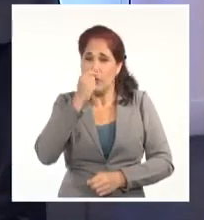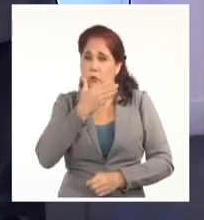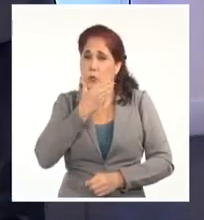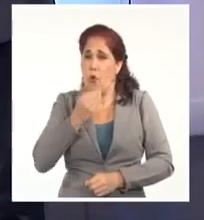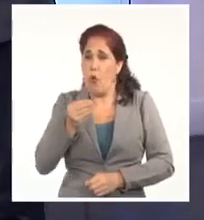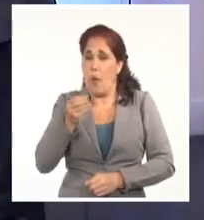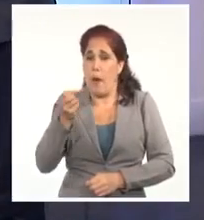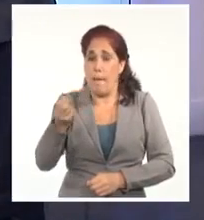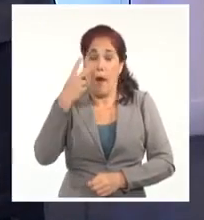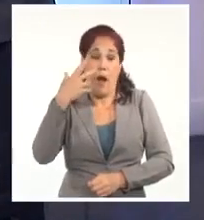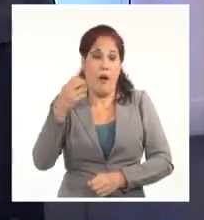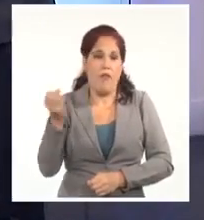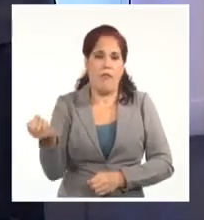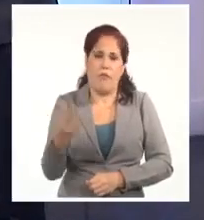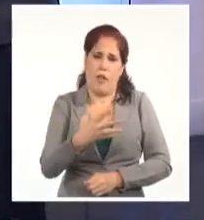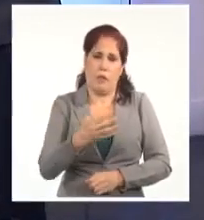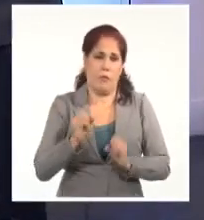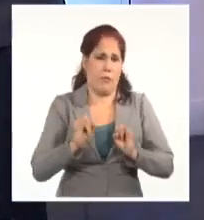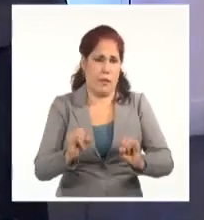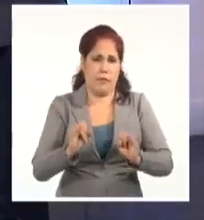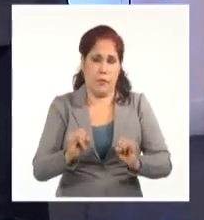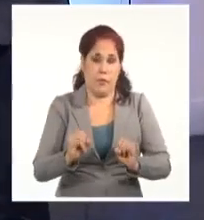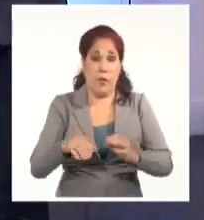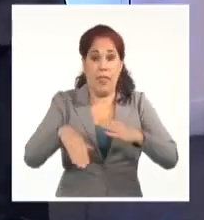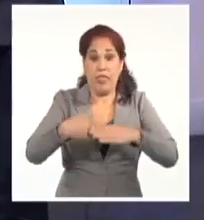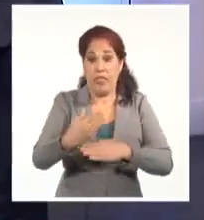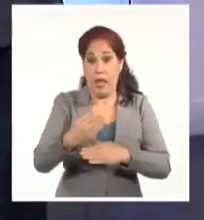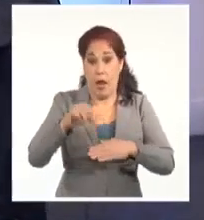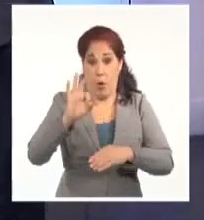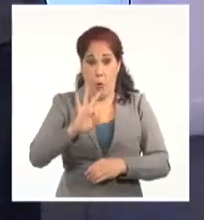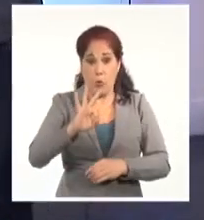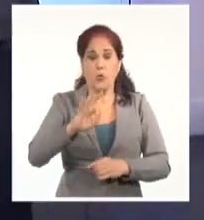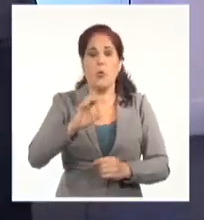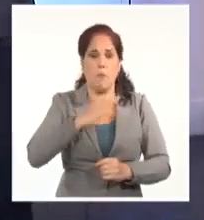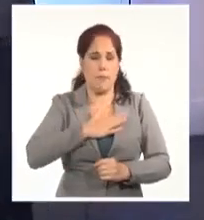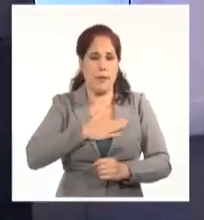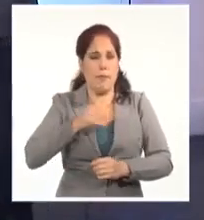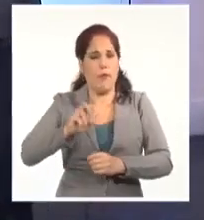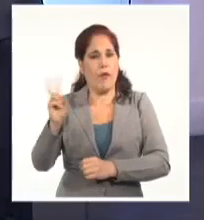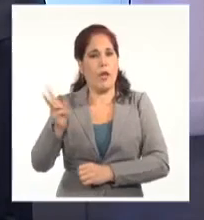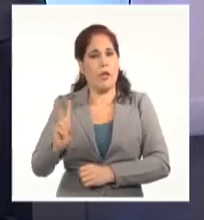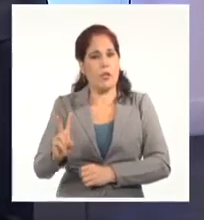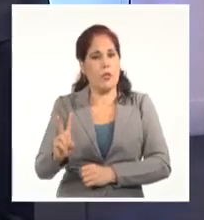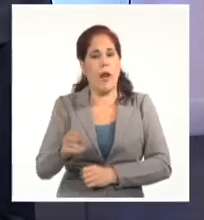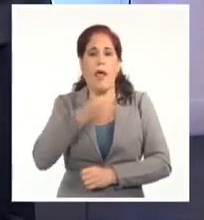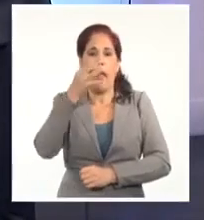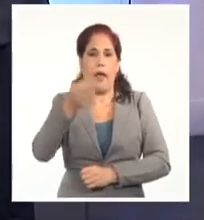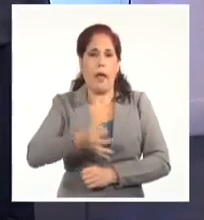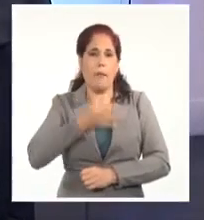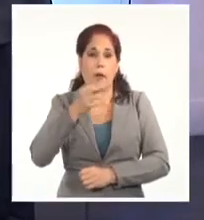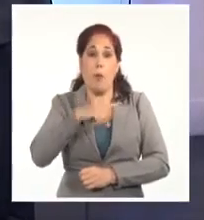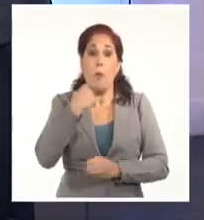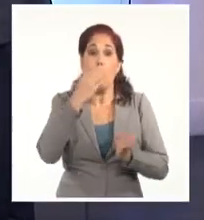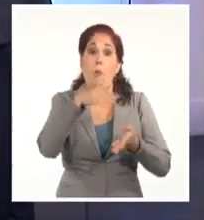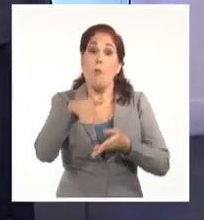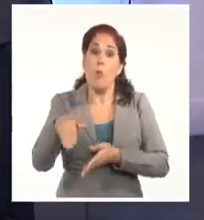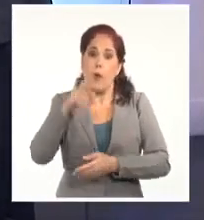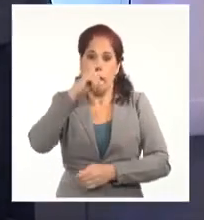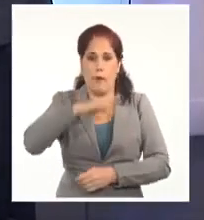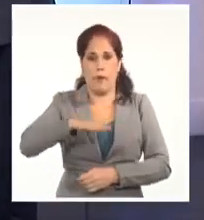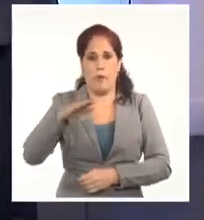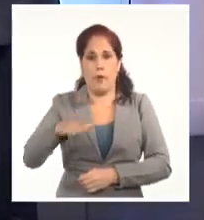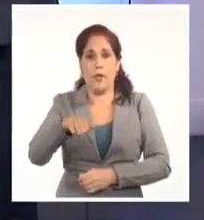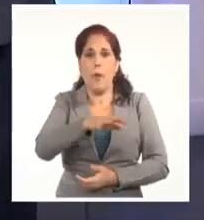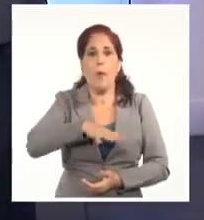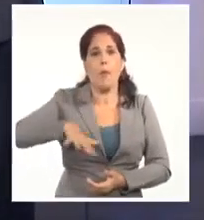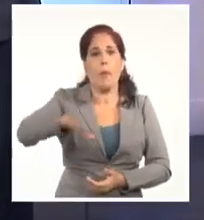las mentiras. La fotografía circula desde el día 8 y los medios, los propios medios venezolanos, la atribuyen a la muerte terrible de un niño en el barrio